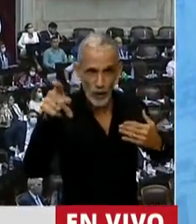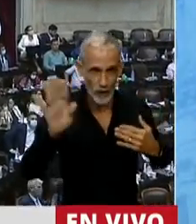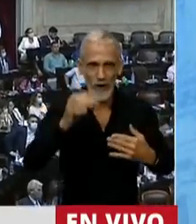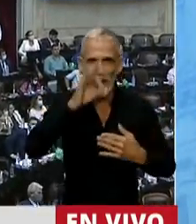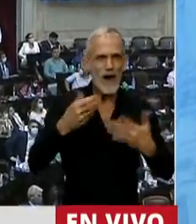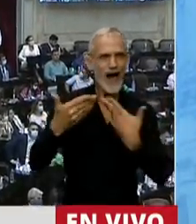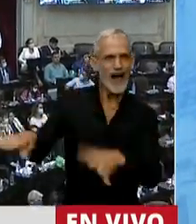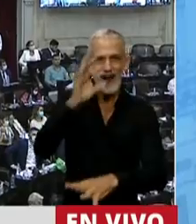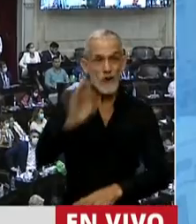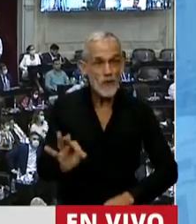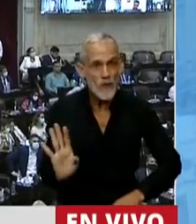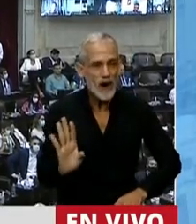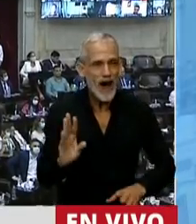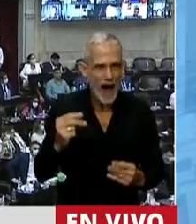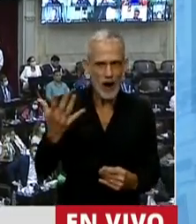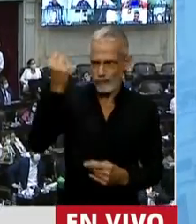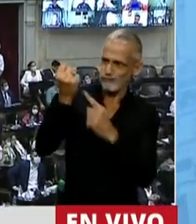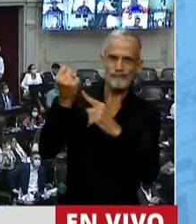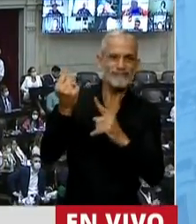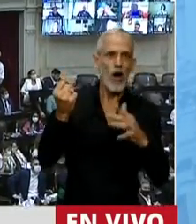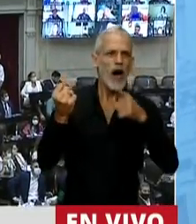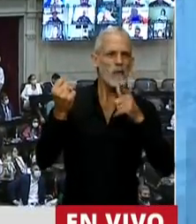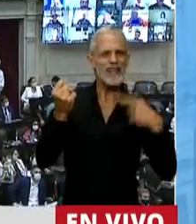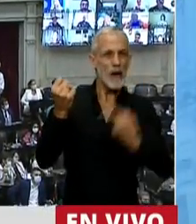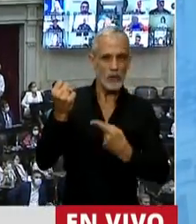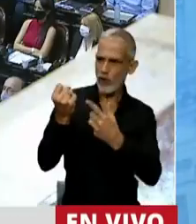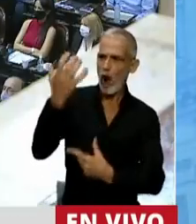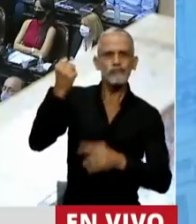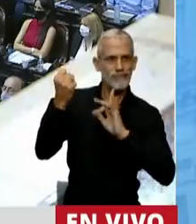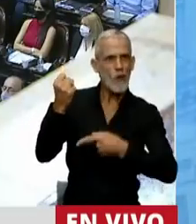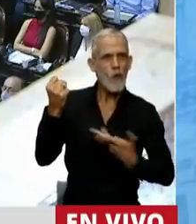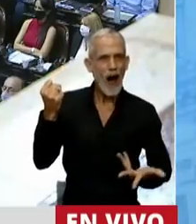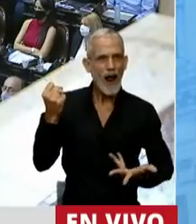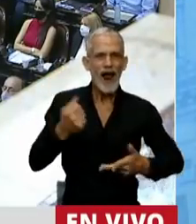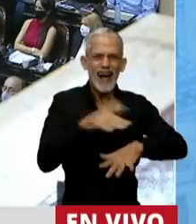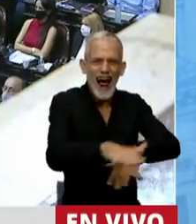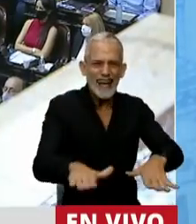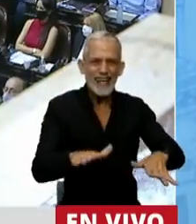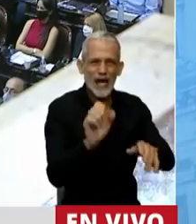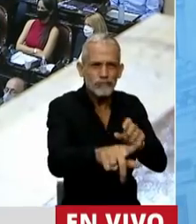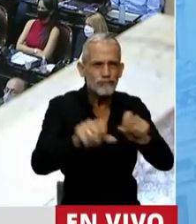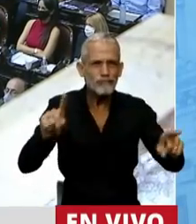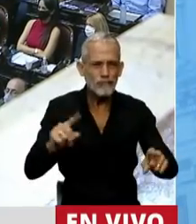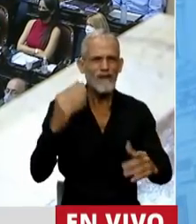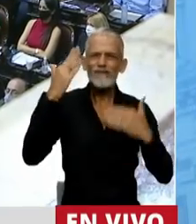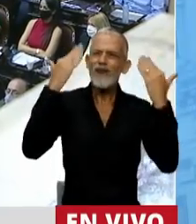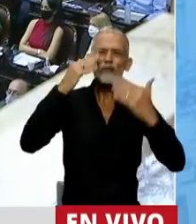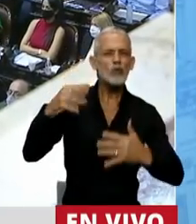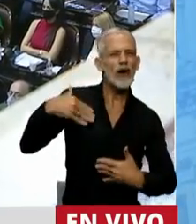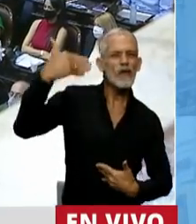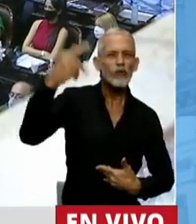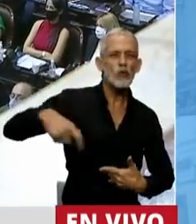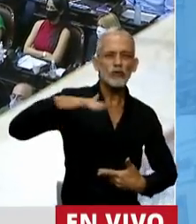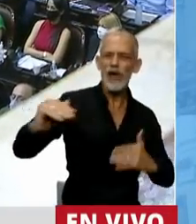nunca bajan los brazos y consiguen lo que parecía imposible. A cada niña que aspira a vivir en una sociedad de